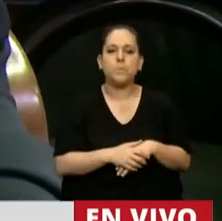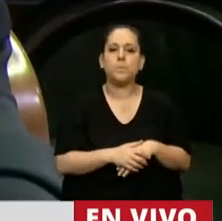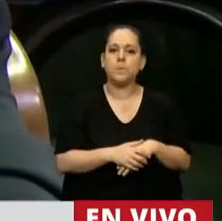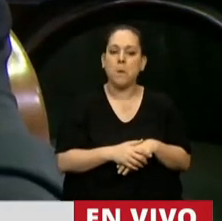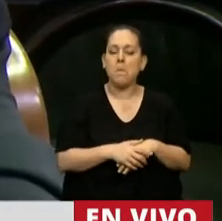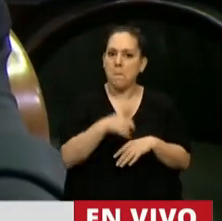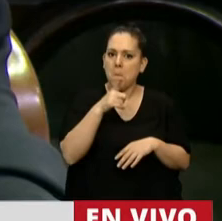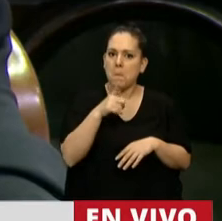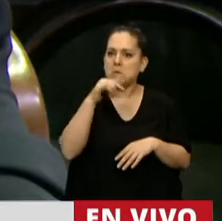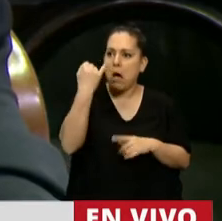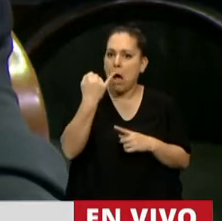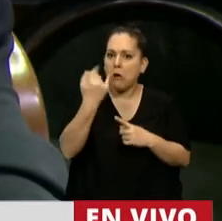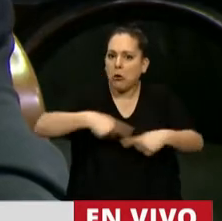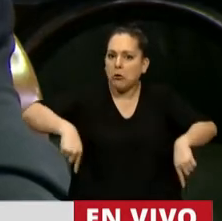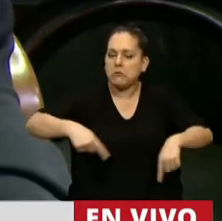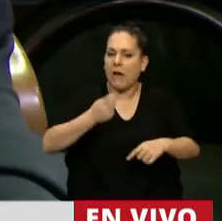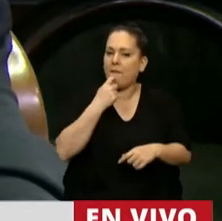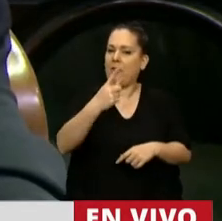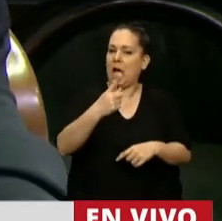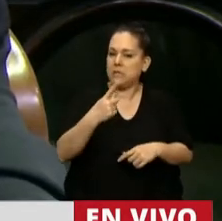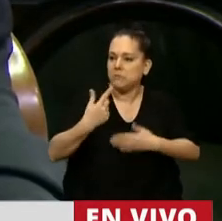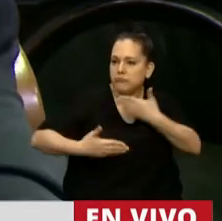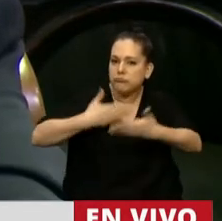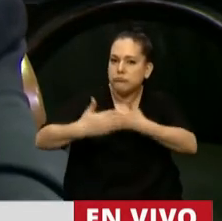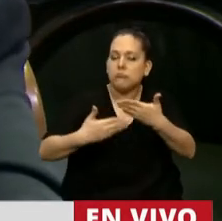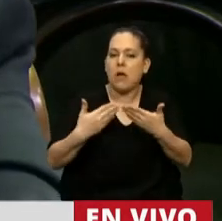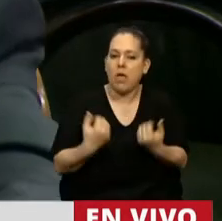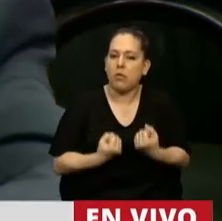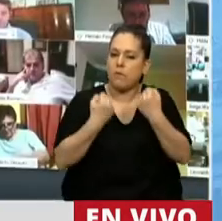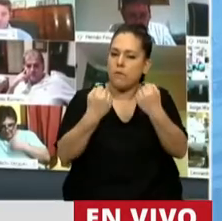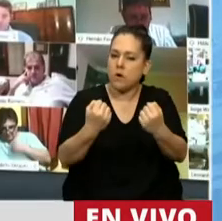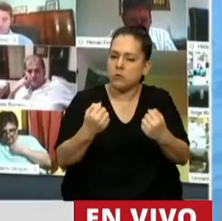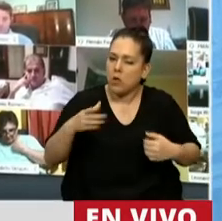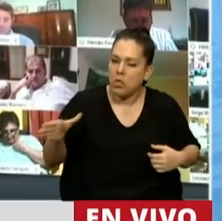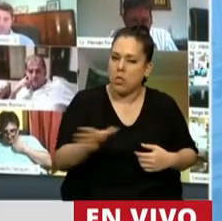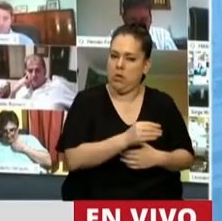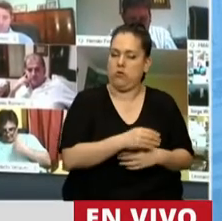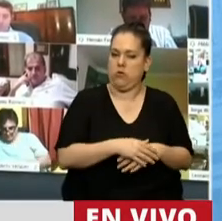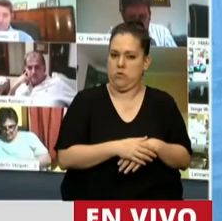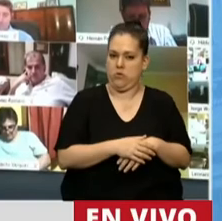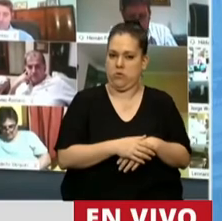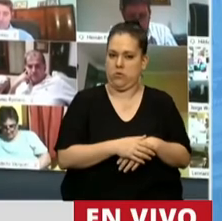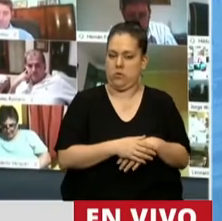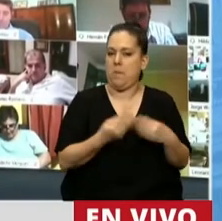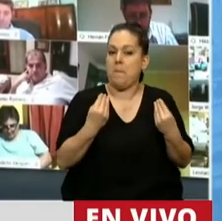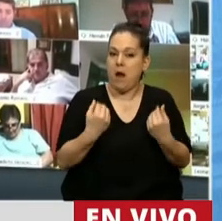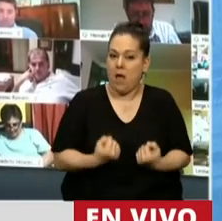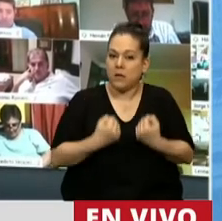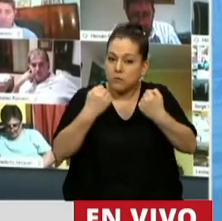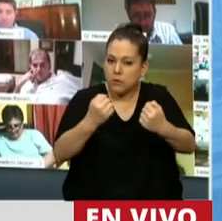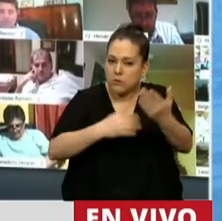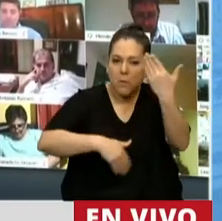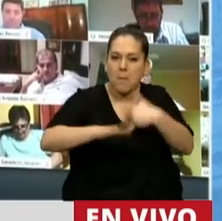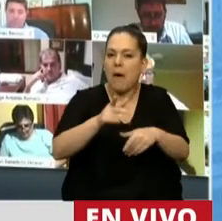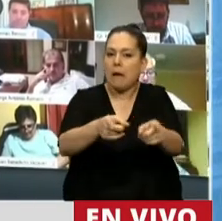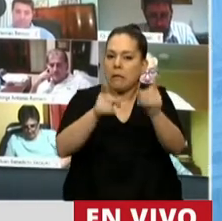facilitando algunas cuestiones con el esfuerzo de todos y fundamentalmente sobre la base de un gran esfuerzo que está haciendo